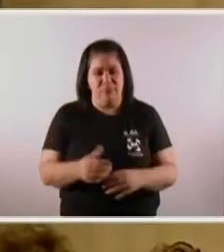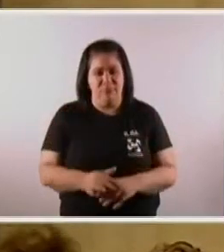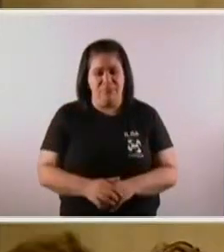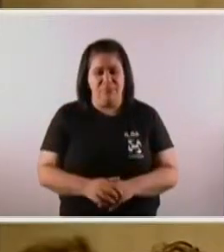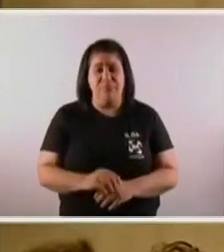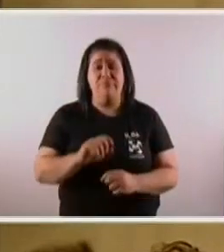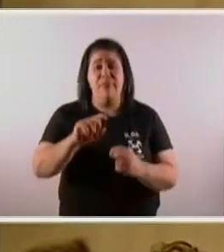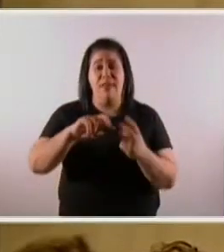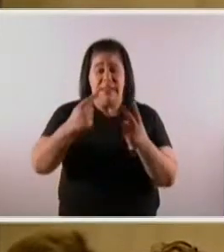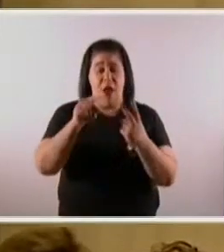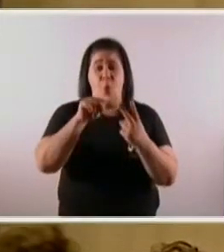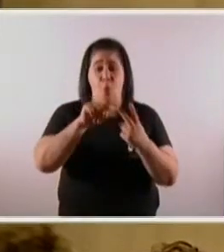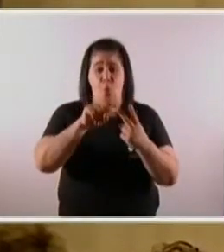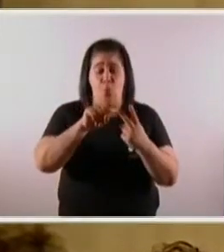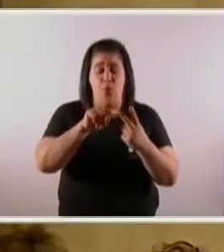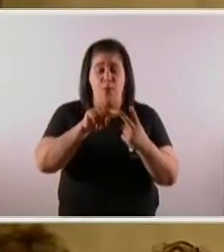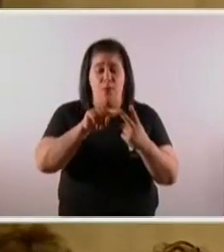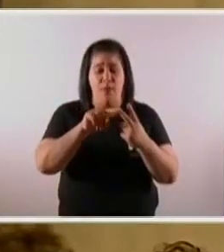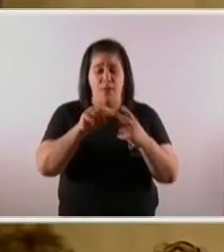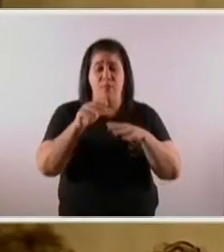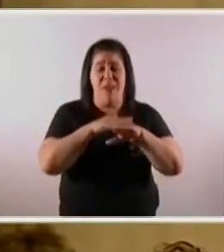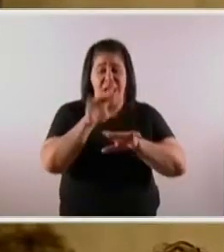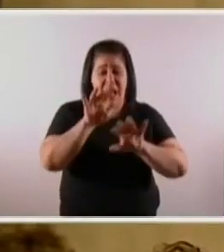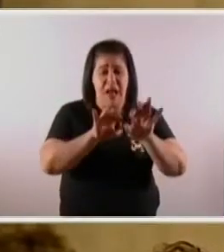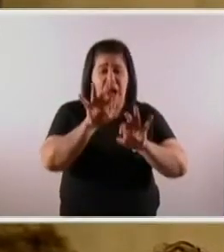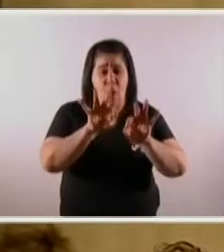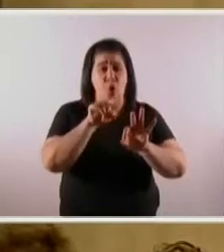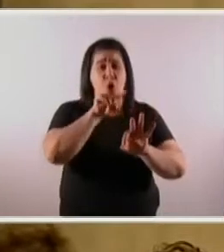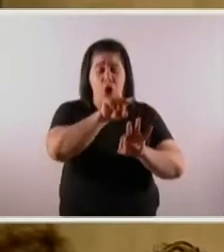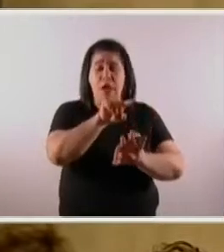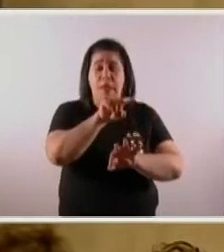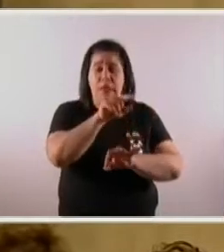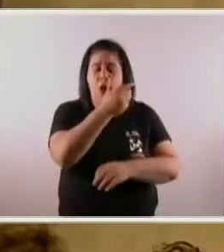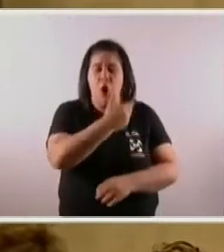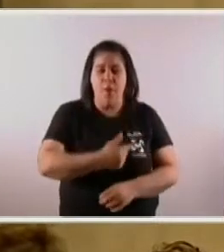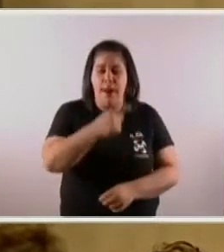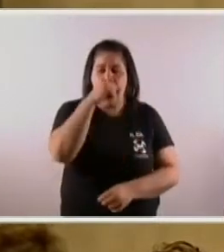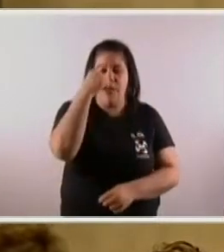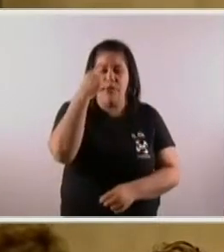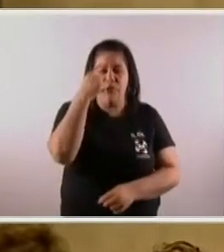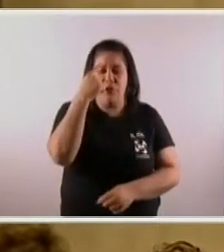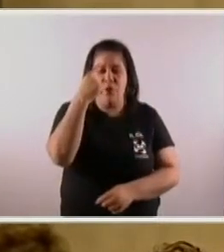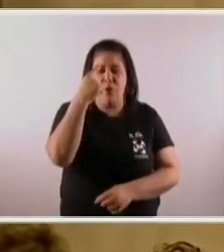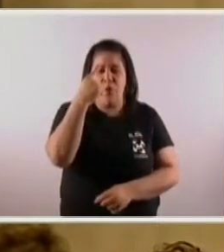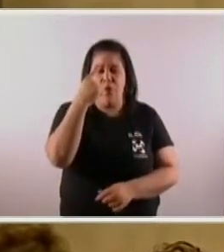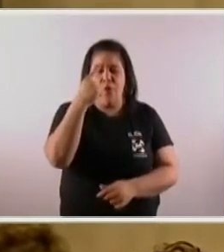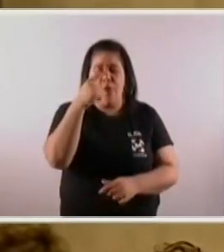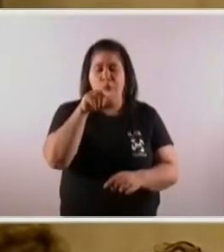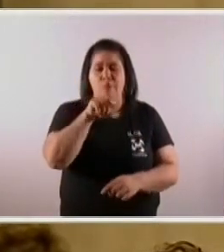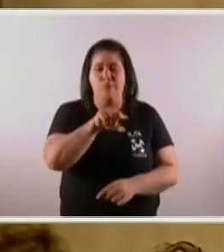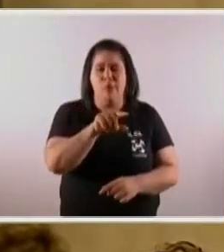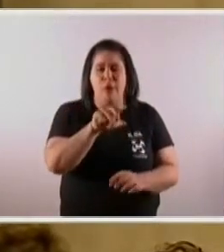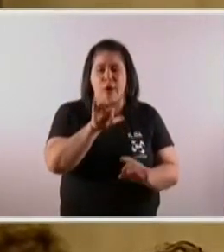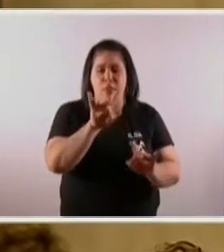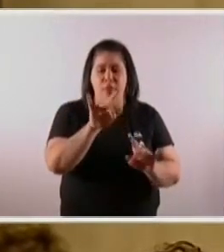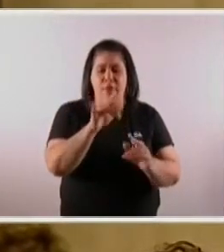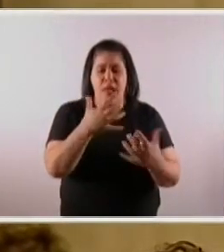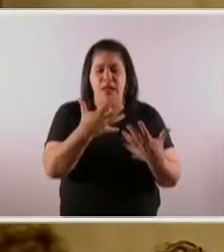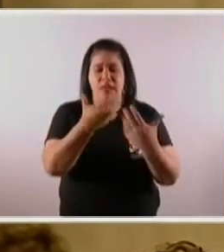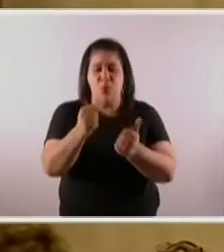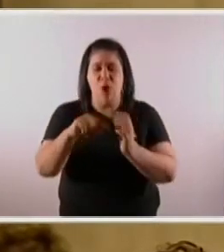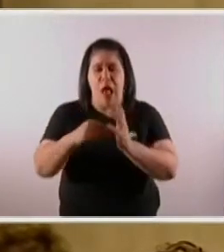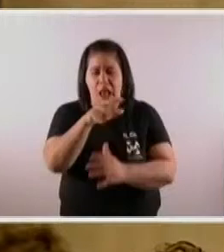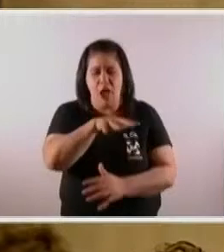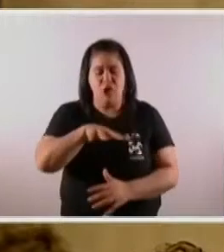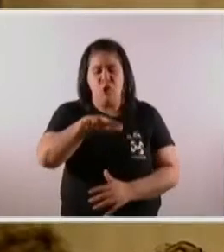Segundo, porque la base de cálculo que toman para la negociación no se corresponde con lo que cuesta garantizar la seguridad en la ciudad de